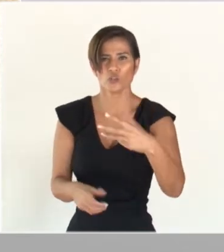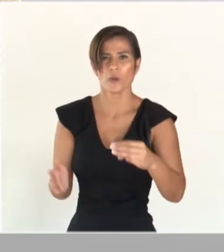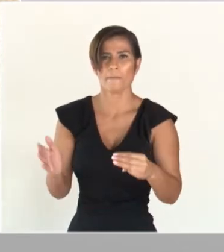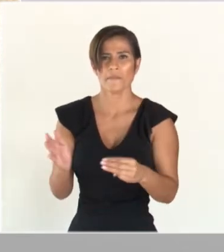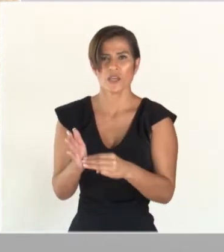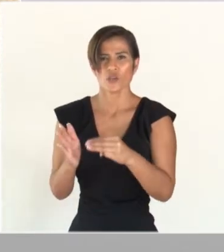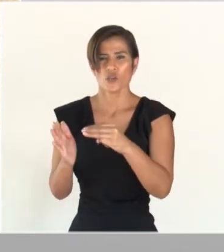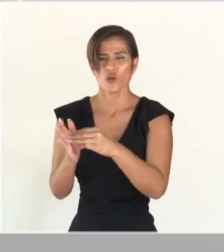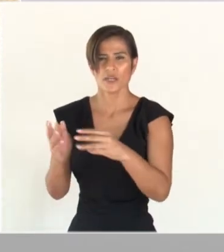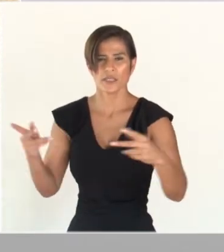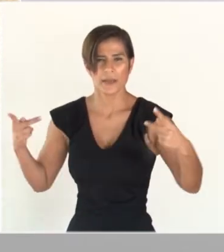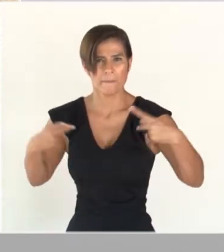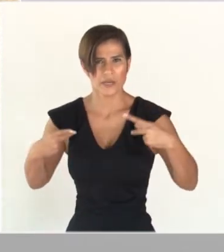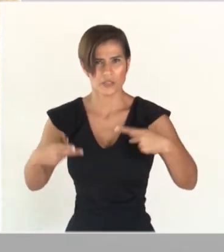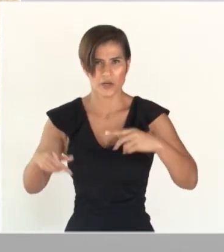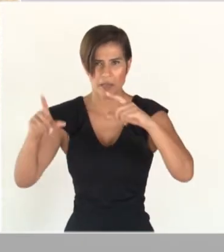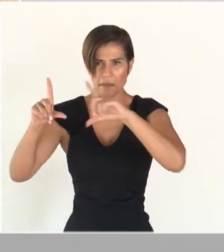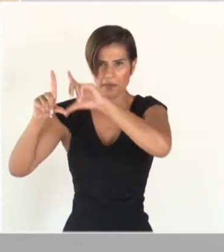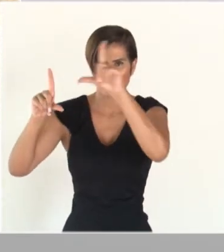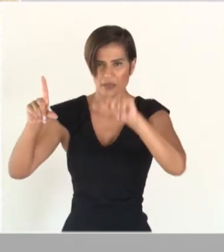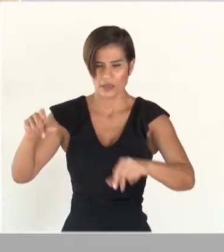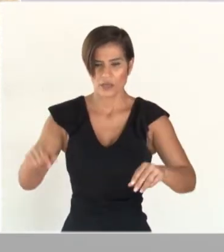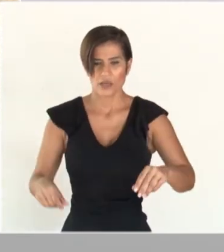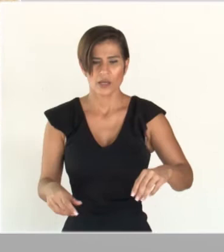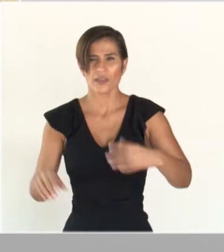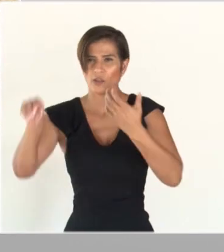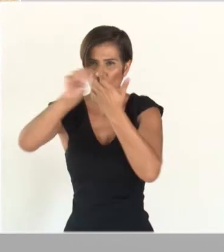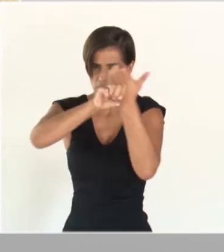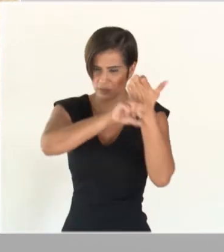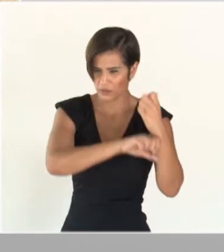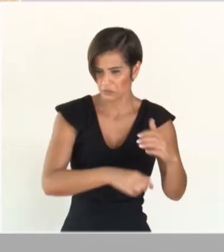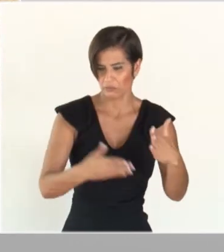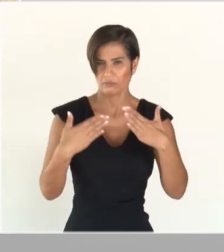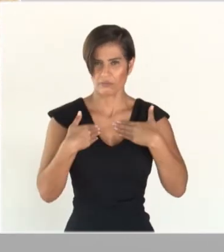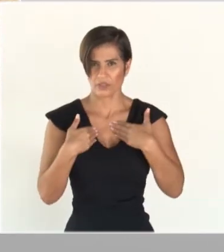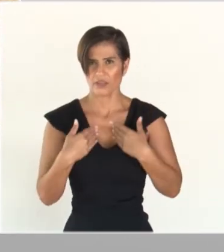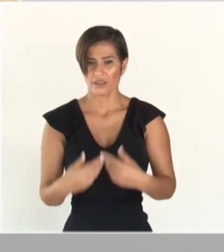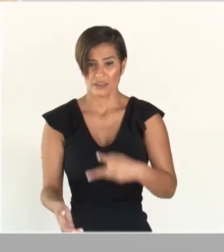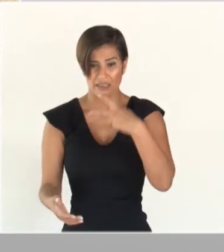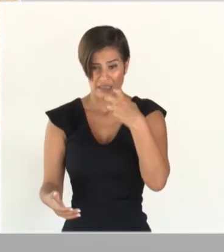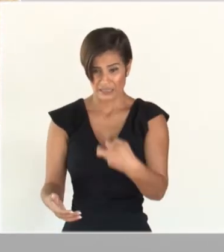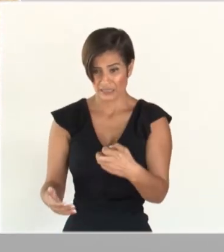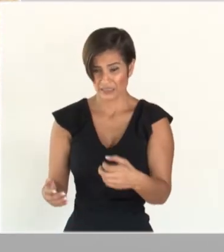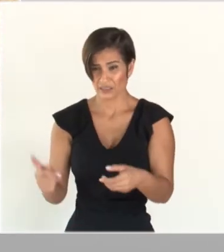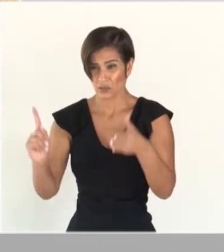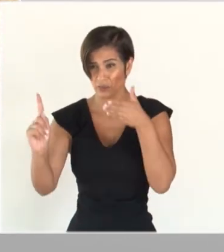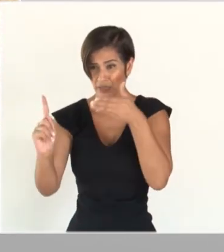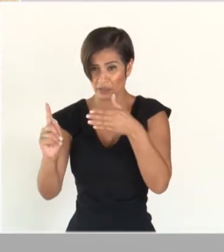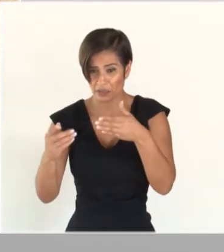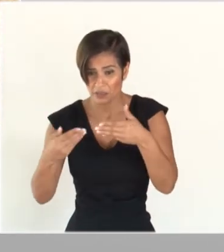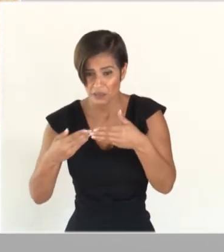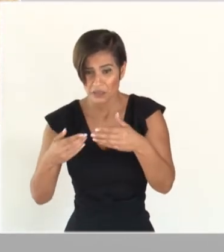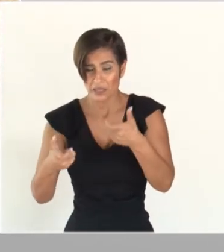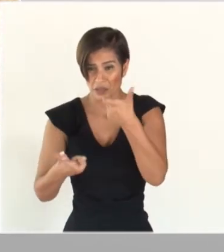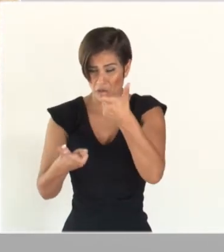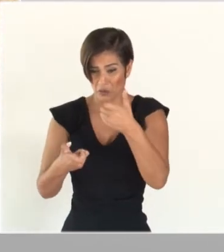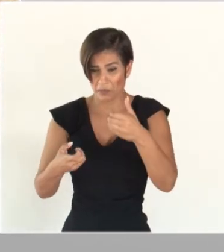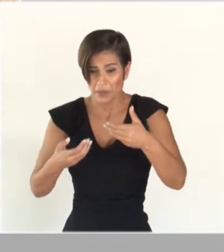mexicanas y mexicanos que viven en nuestras entidades. Este instrumento de reapertura económica gradual